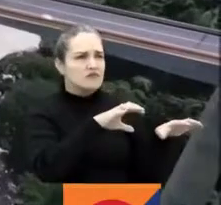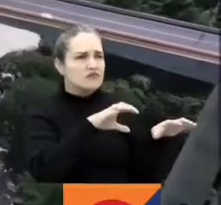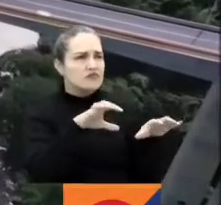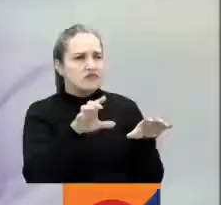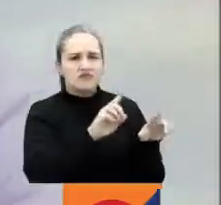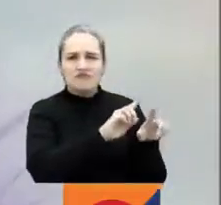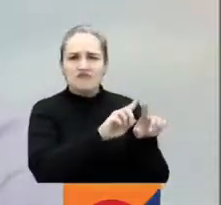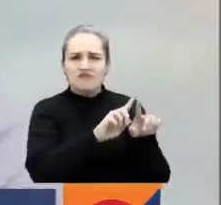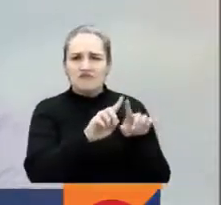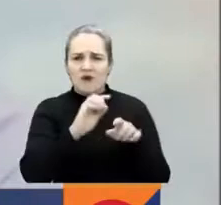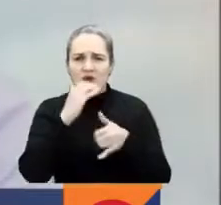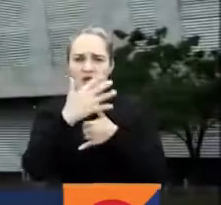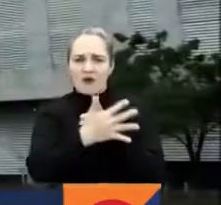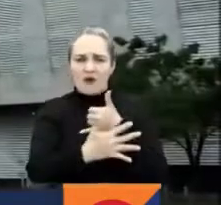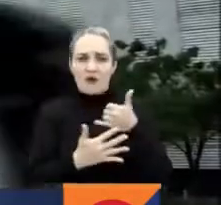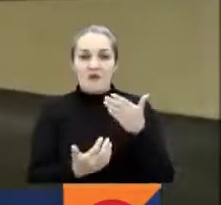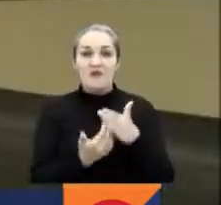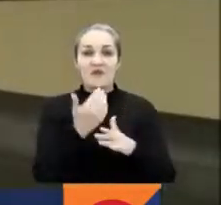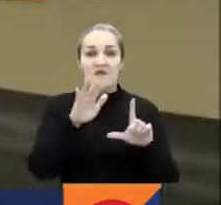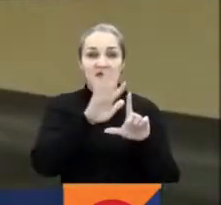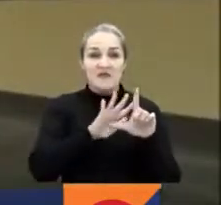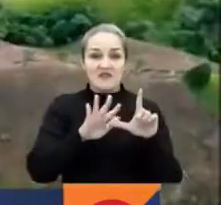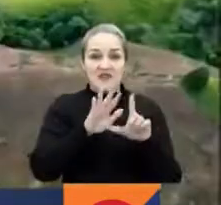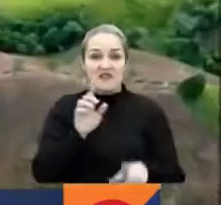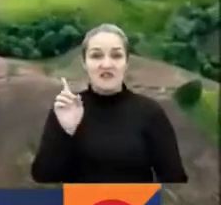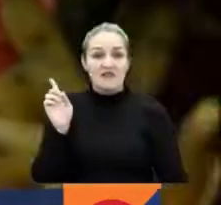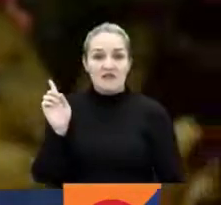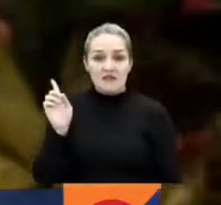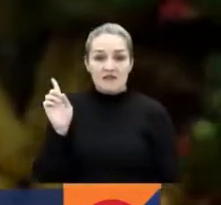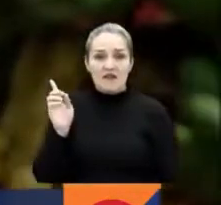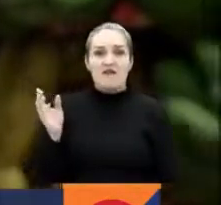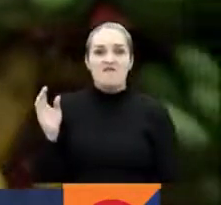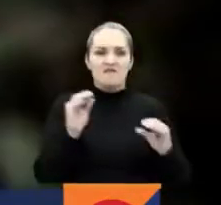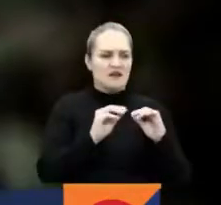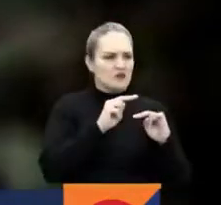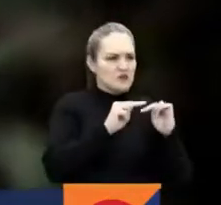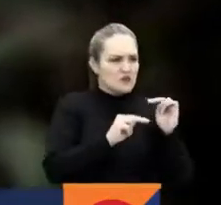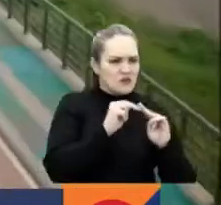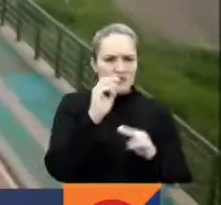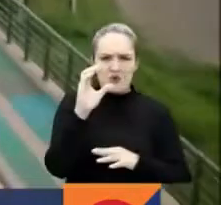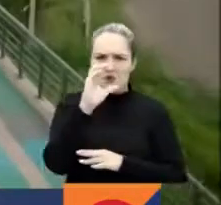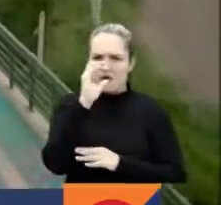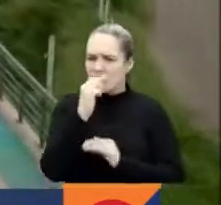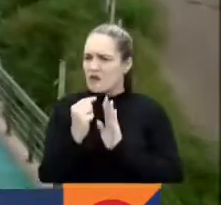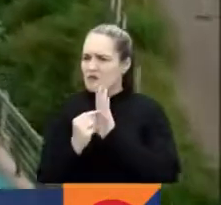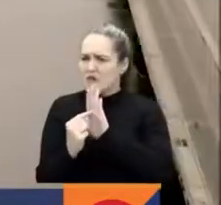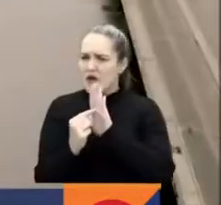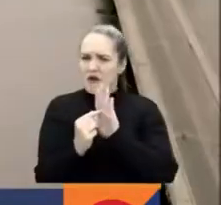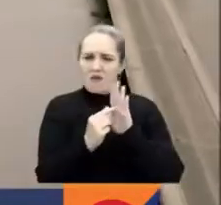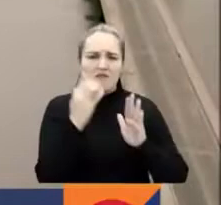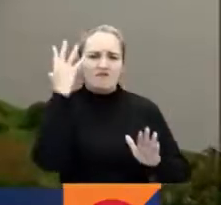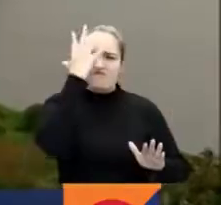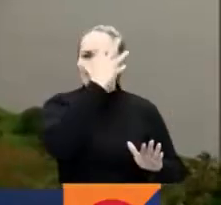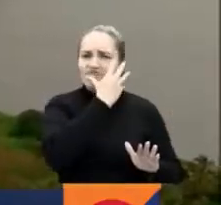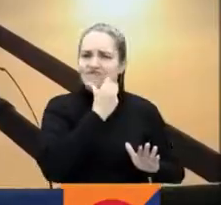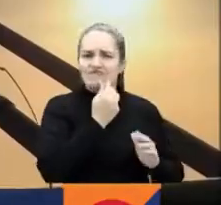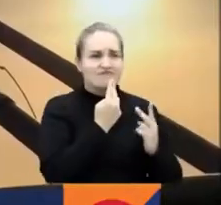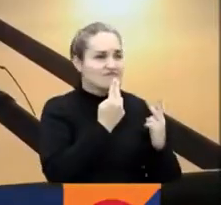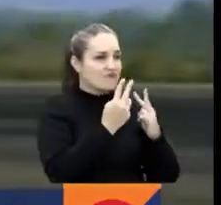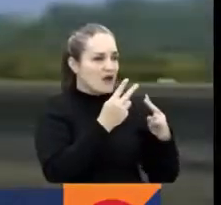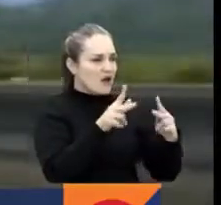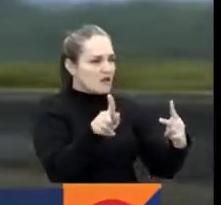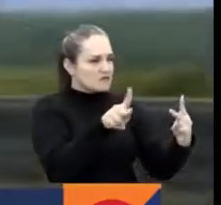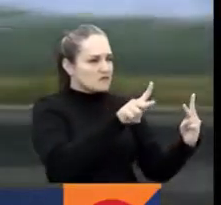distintas regiones de nuestro país, las más recientes obras de infraestructura de Colombia le dan una nueva cara a las ciudades y a las